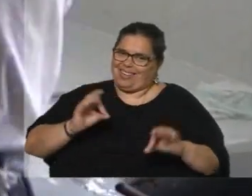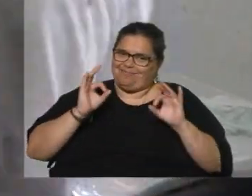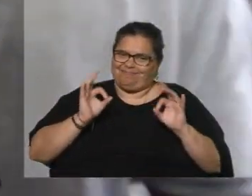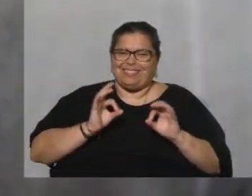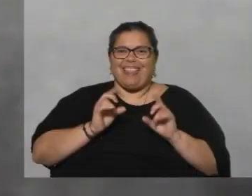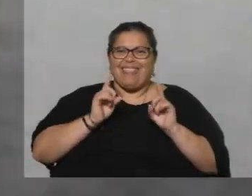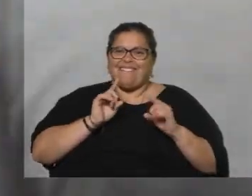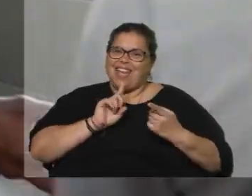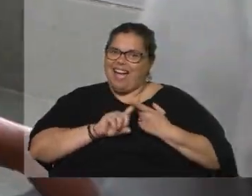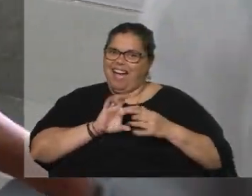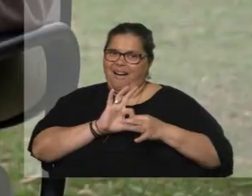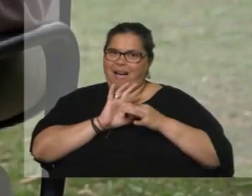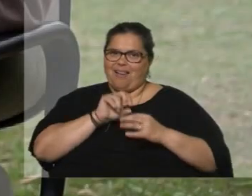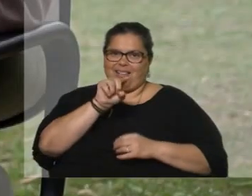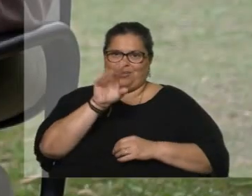llevarse bien con vos.